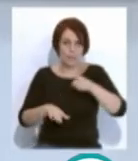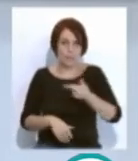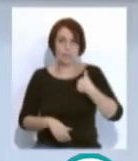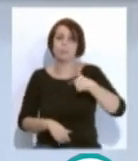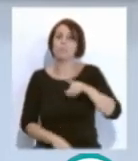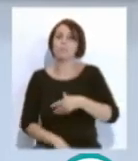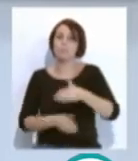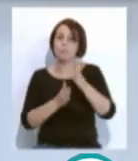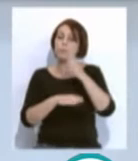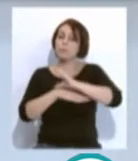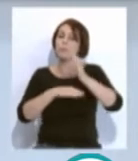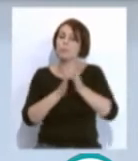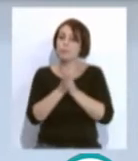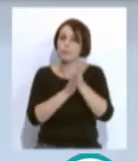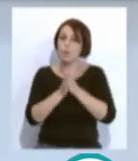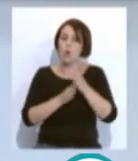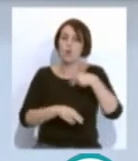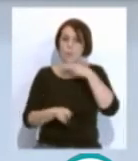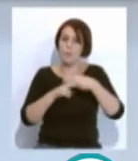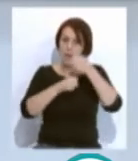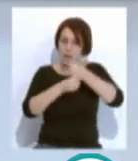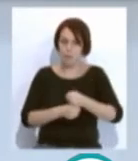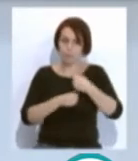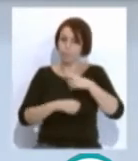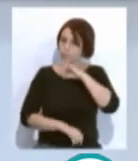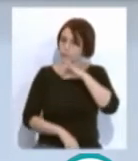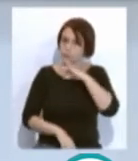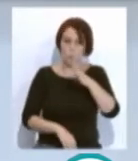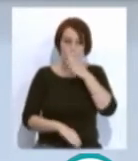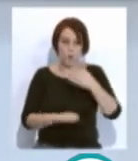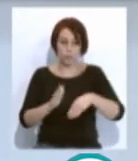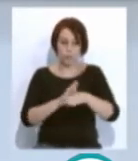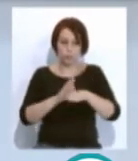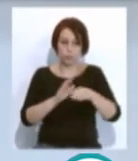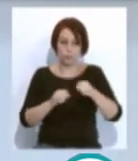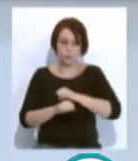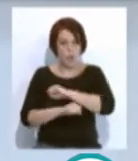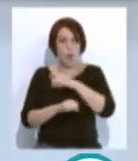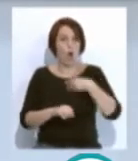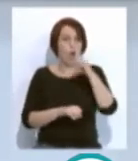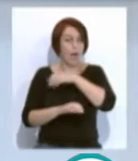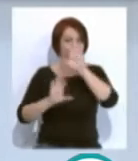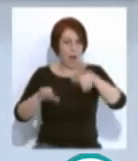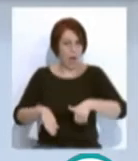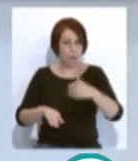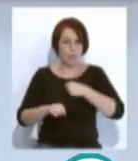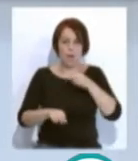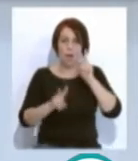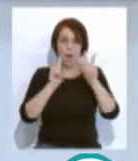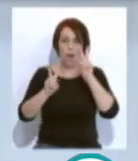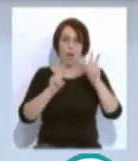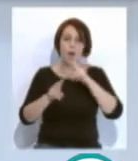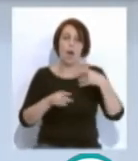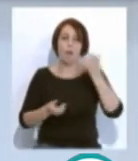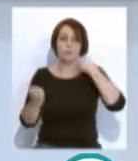Carlos Paradas, ha mostrado su satisfacción por el seguimiento que tuvo por el canal de streaming de Onda Cádiz, el acto de presentación del